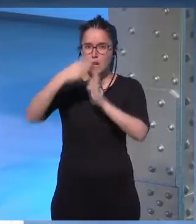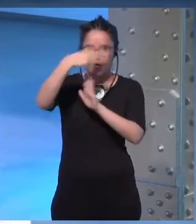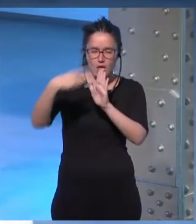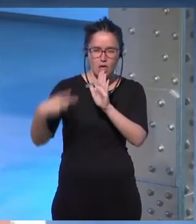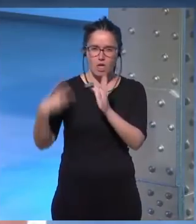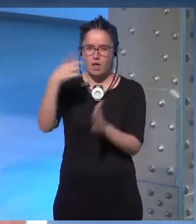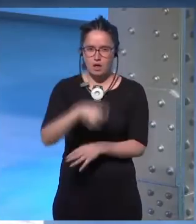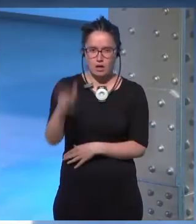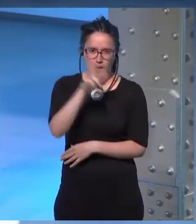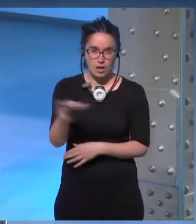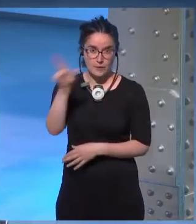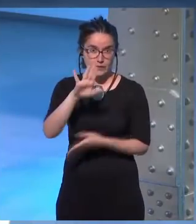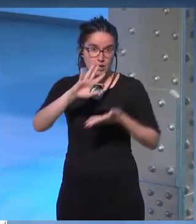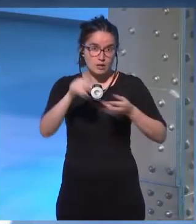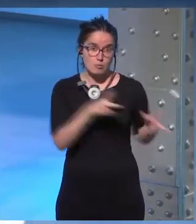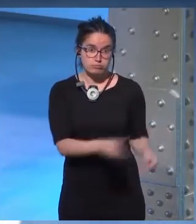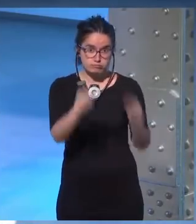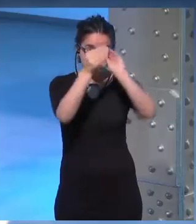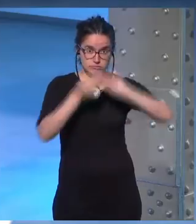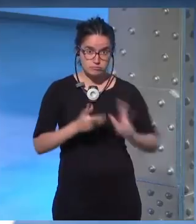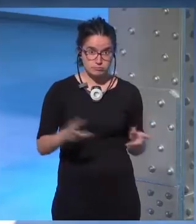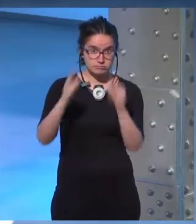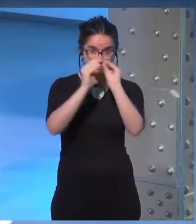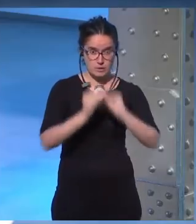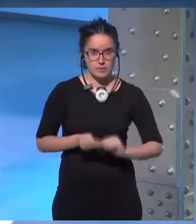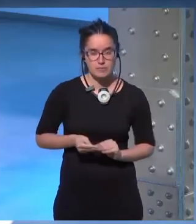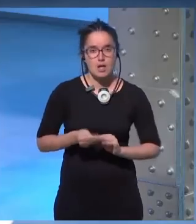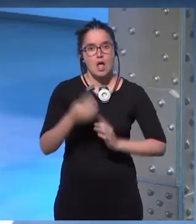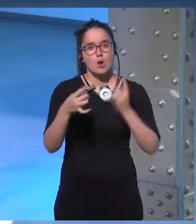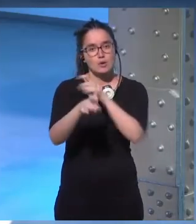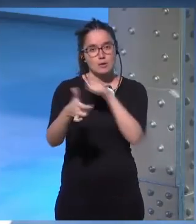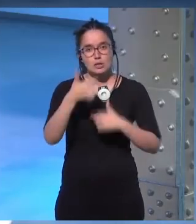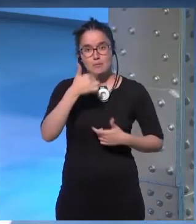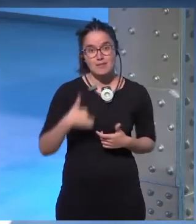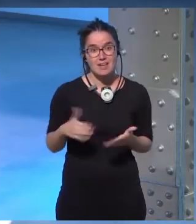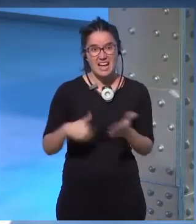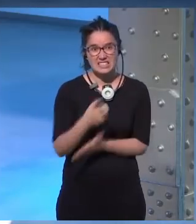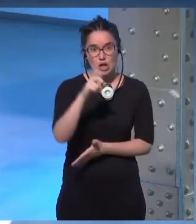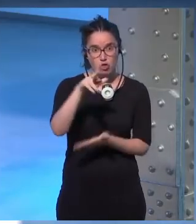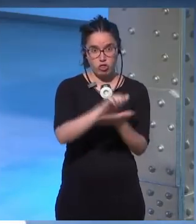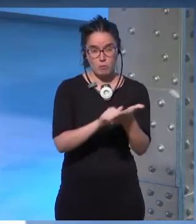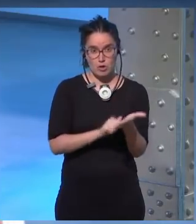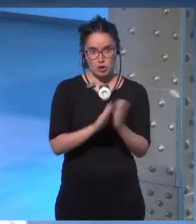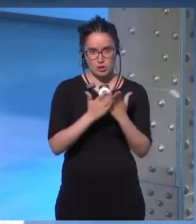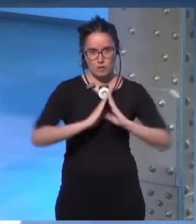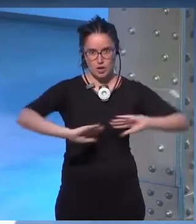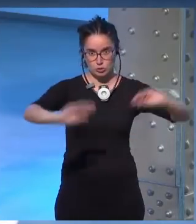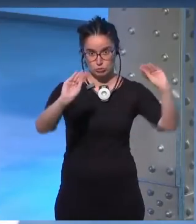una y otra vez una y otra vez y recortarlo hay gente que me dice que tiene hasta 12 borradores de su novela